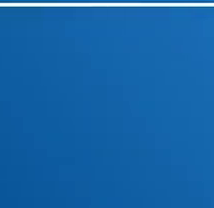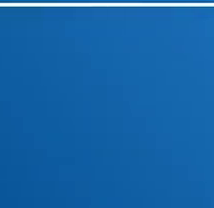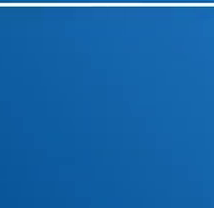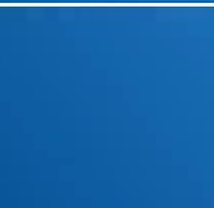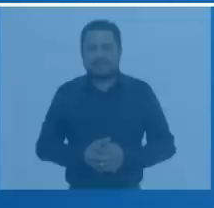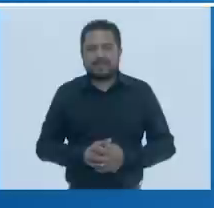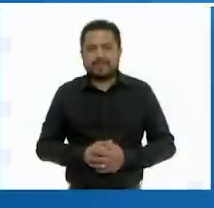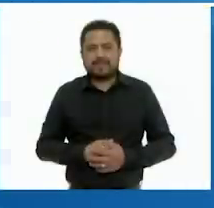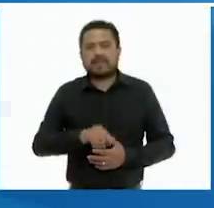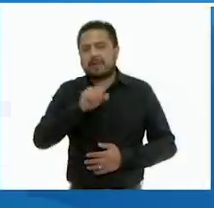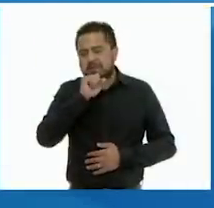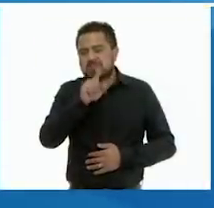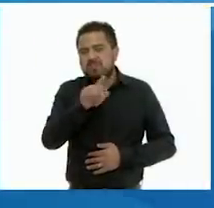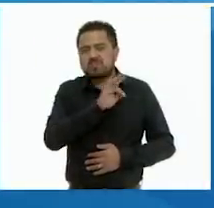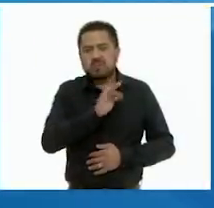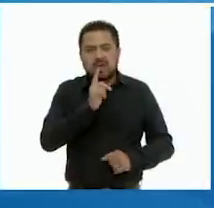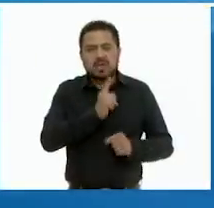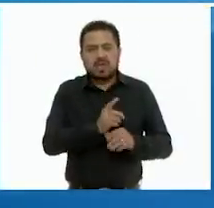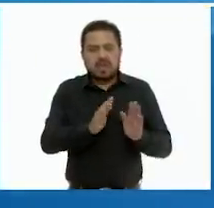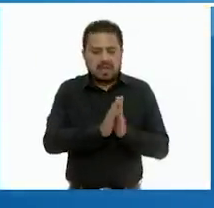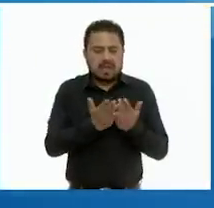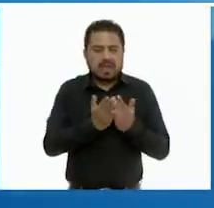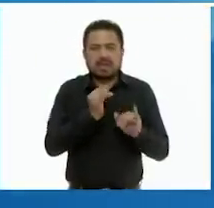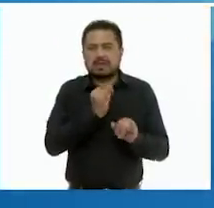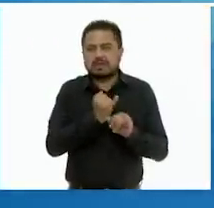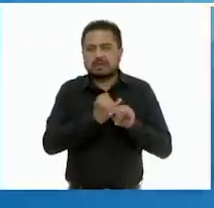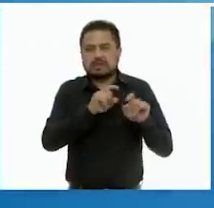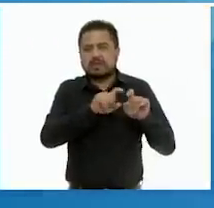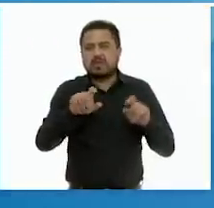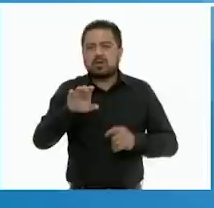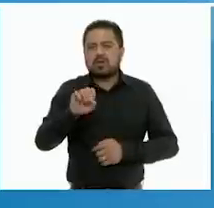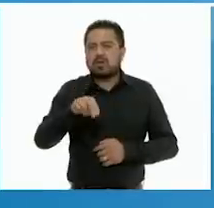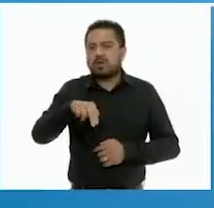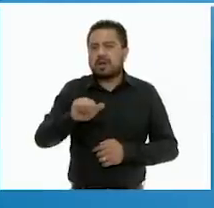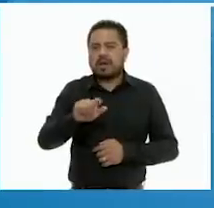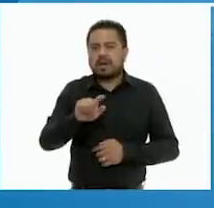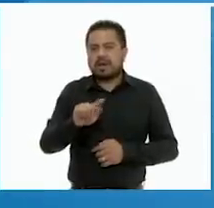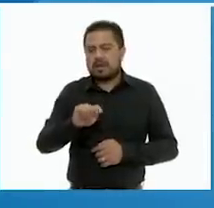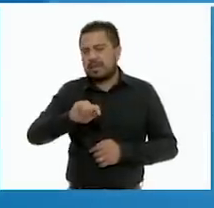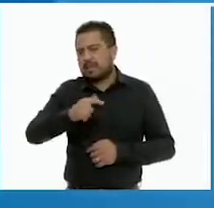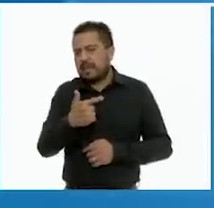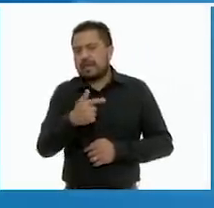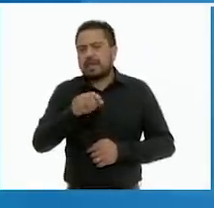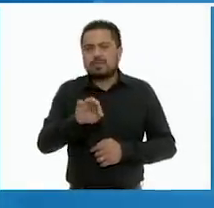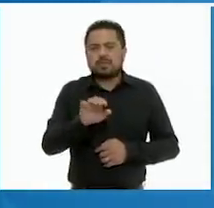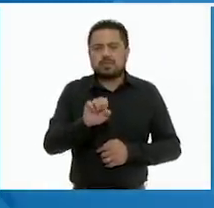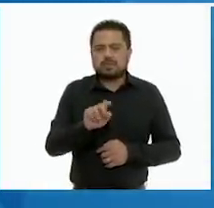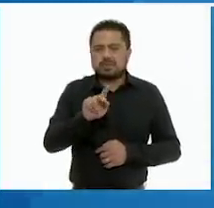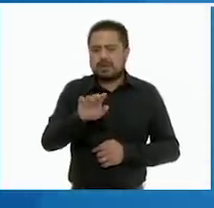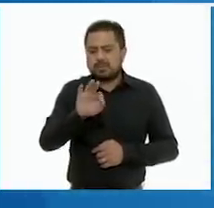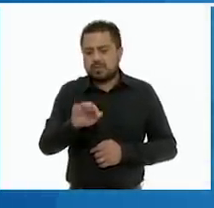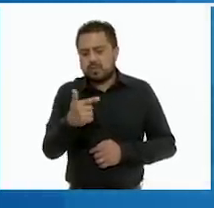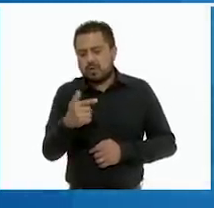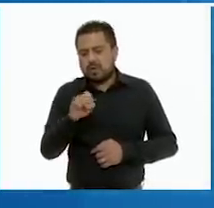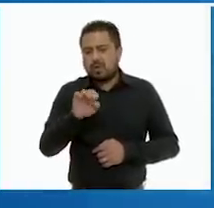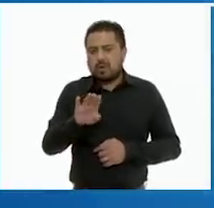También puedes encontrar los libros de texto en la página conalitec.cep.gov.mx